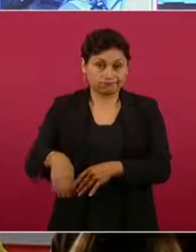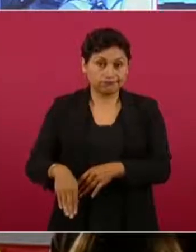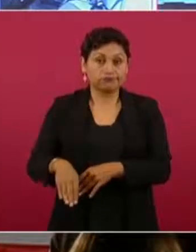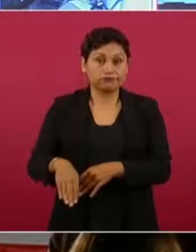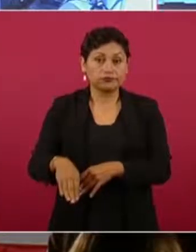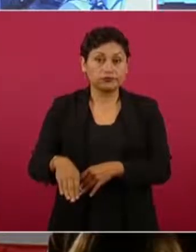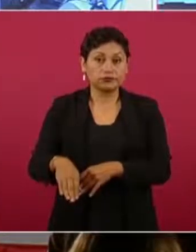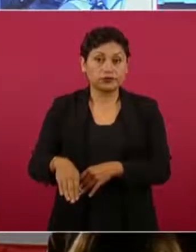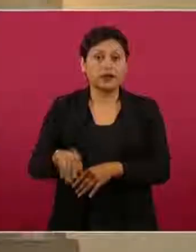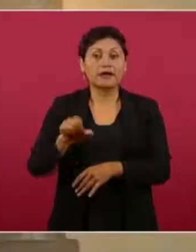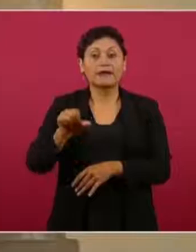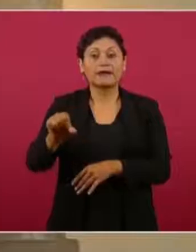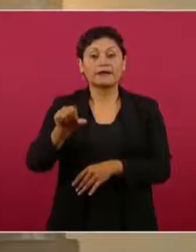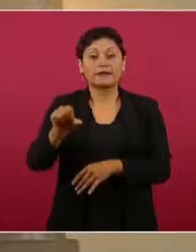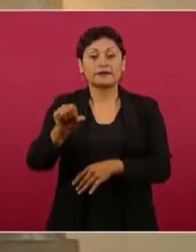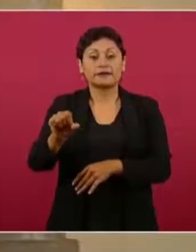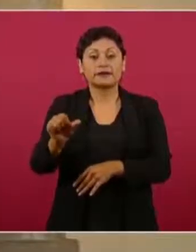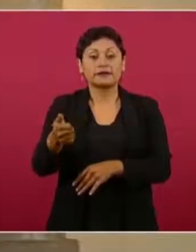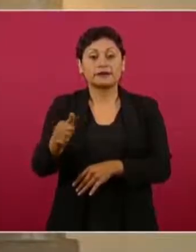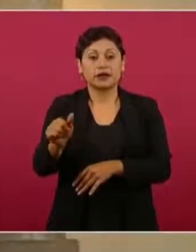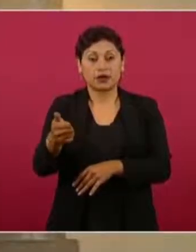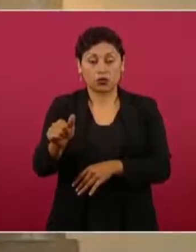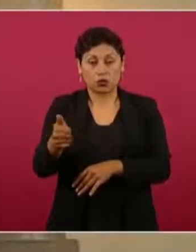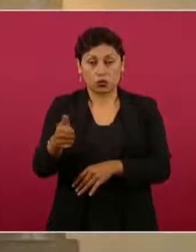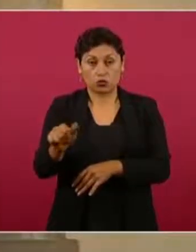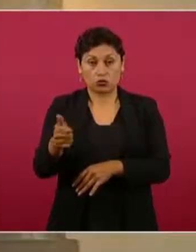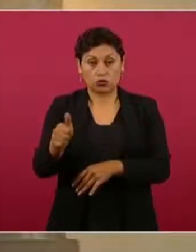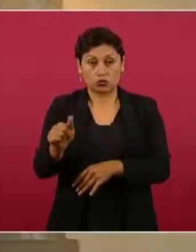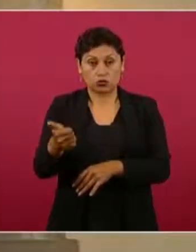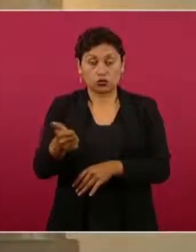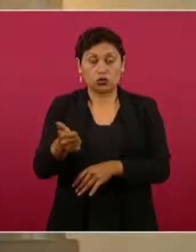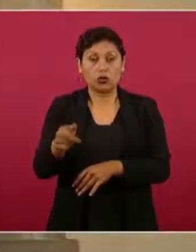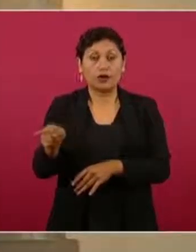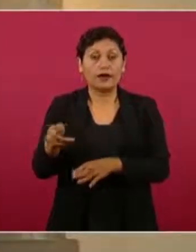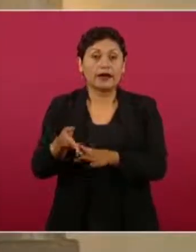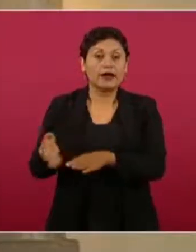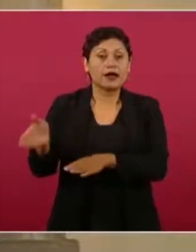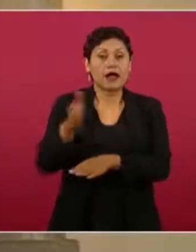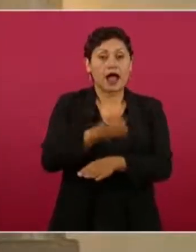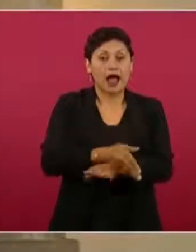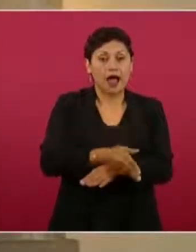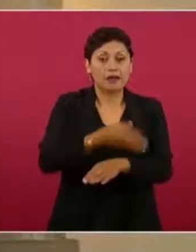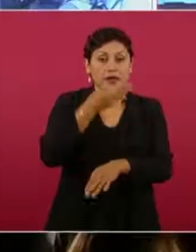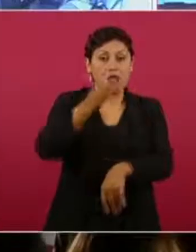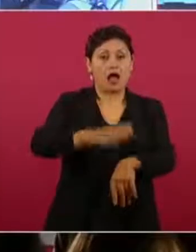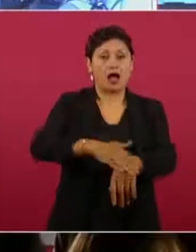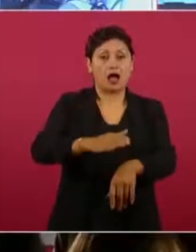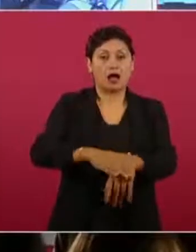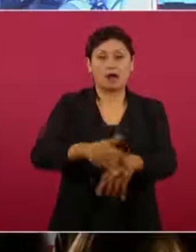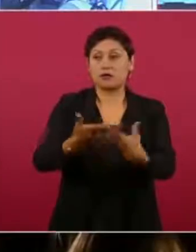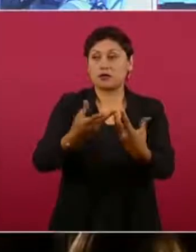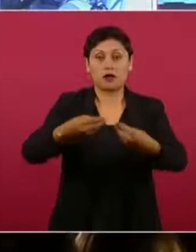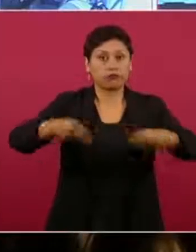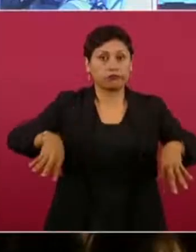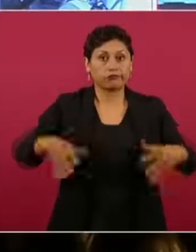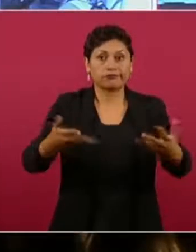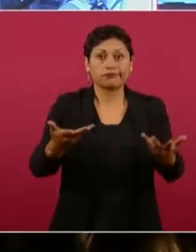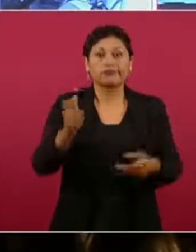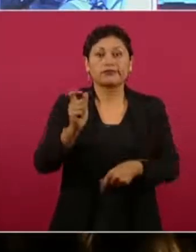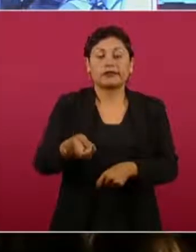de agosto y quien había un reporte de desaparición desde días antes,